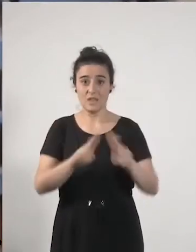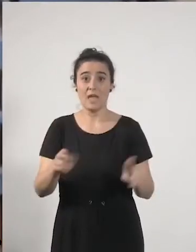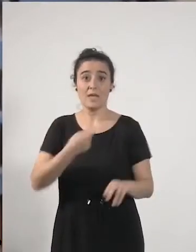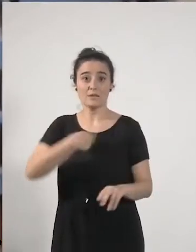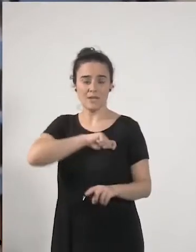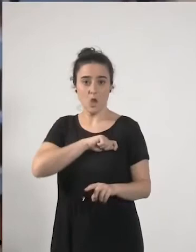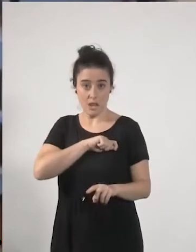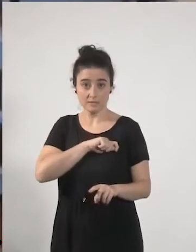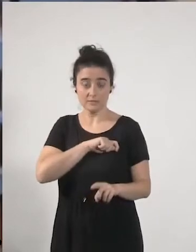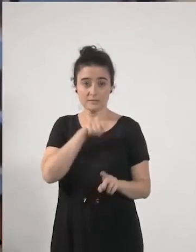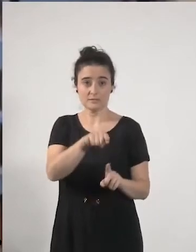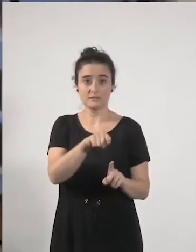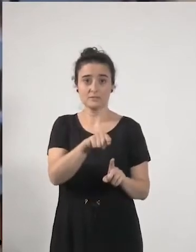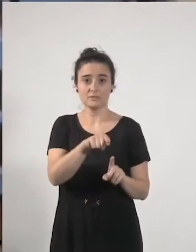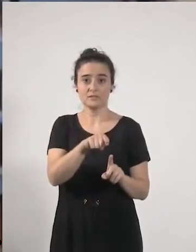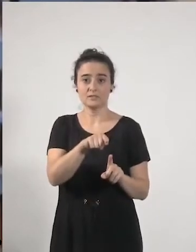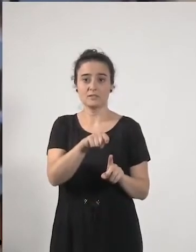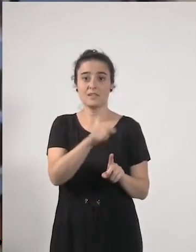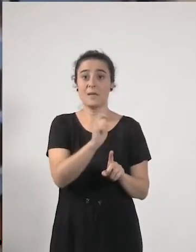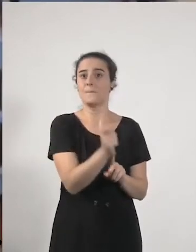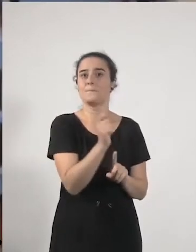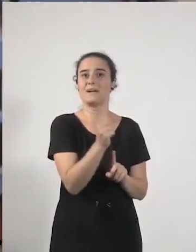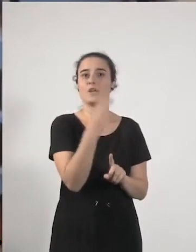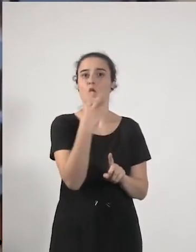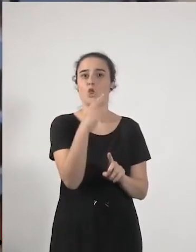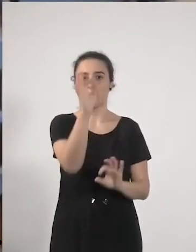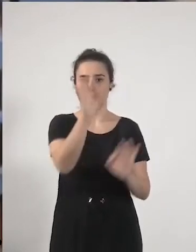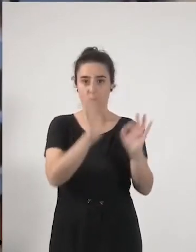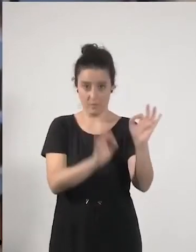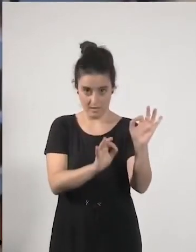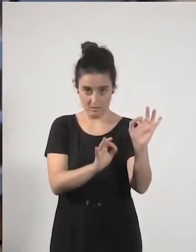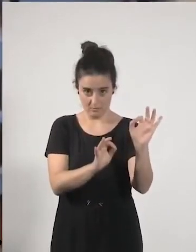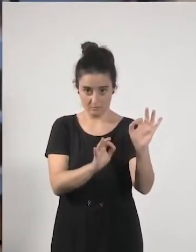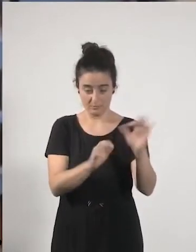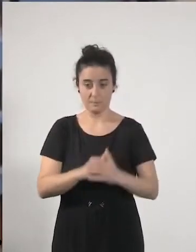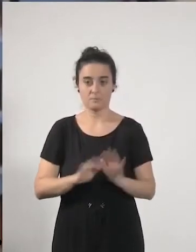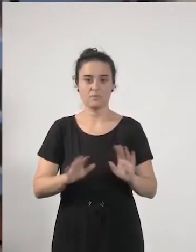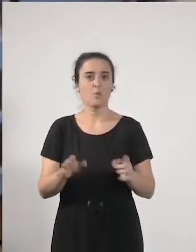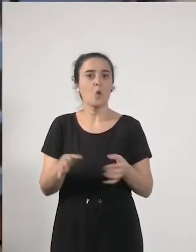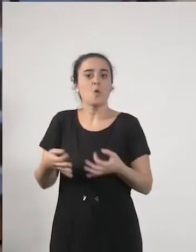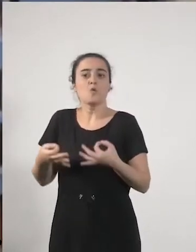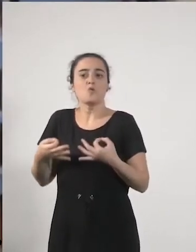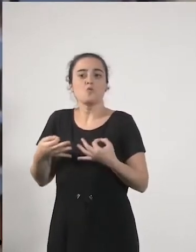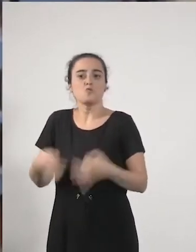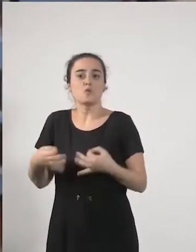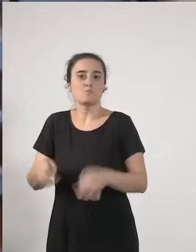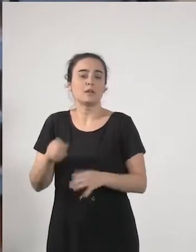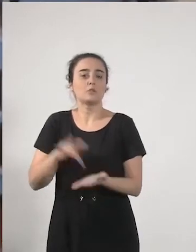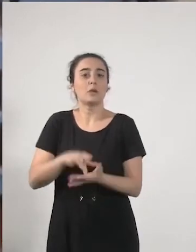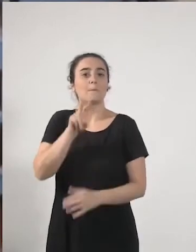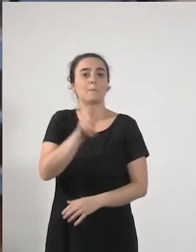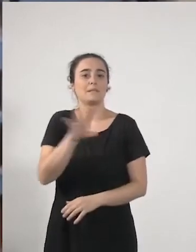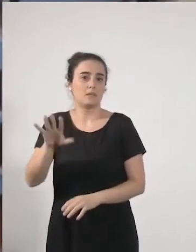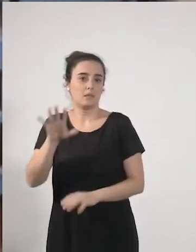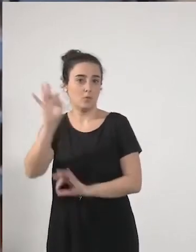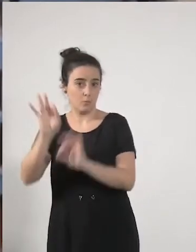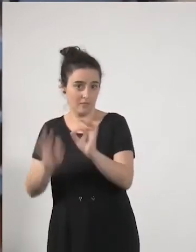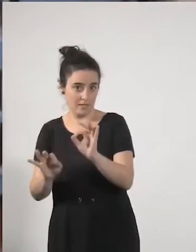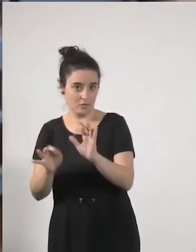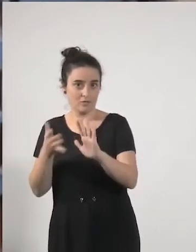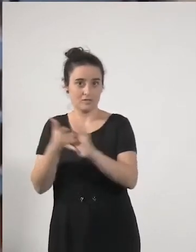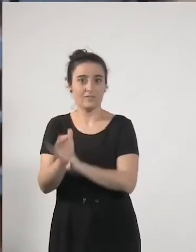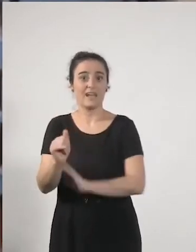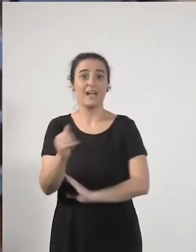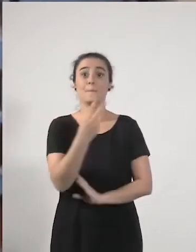pagan el 12% cuando el tipo normal es el 25% y había 27